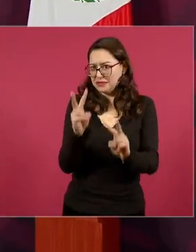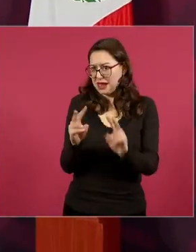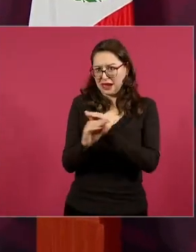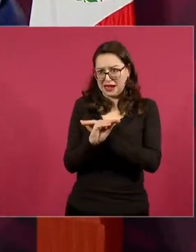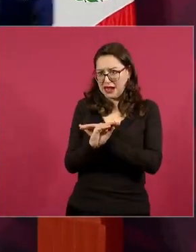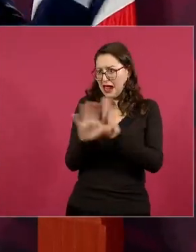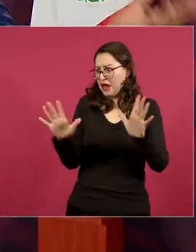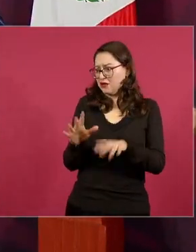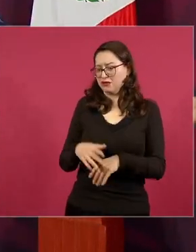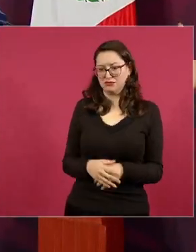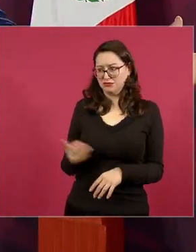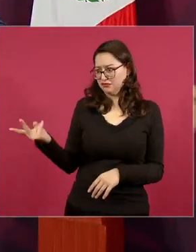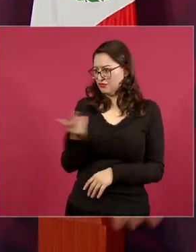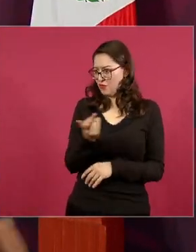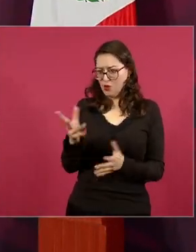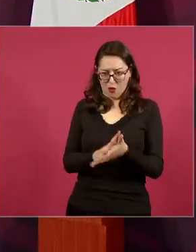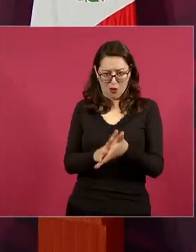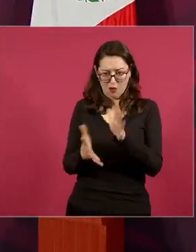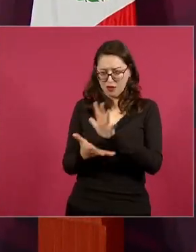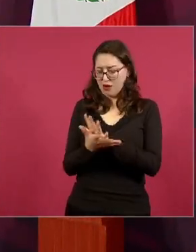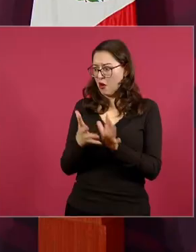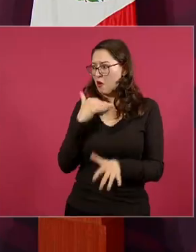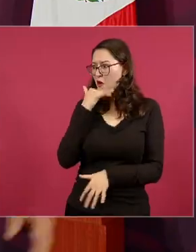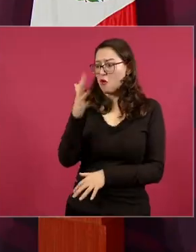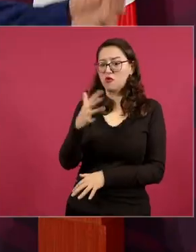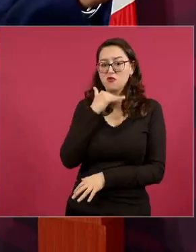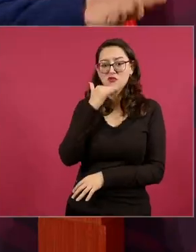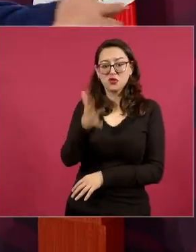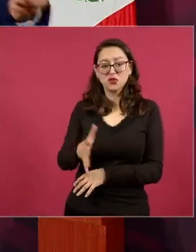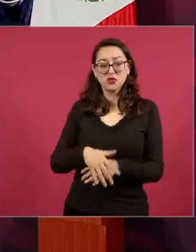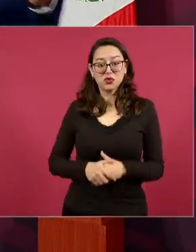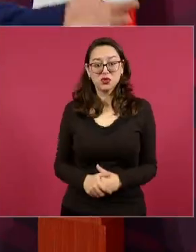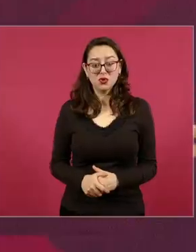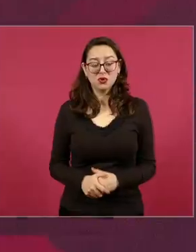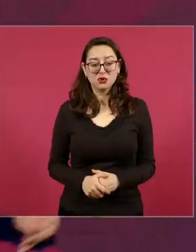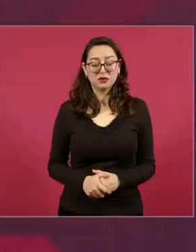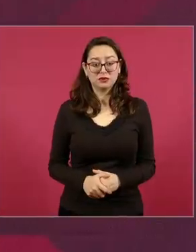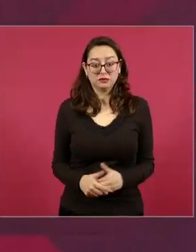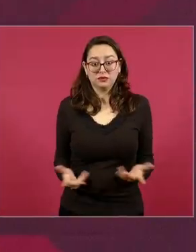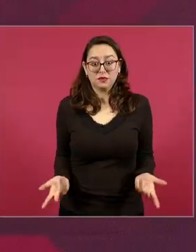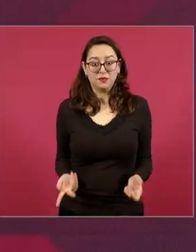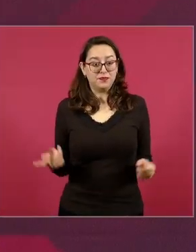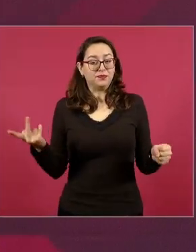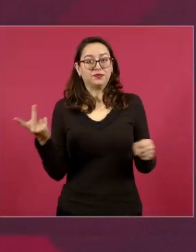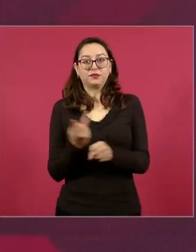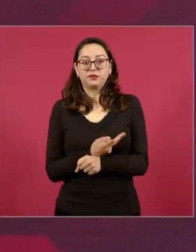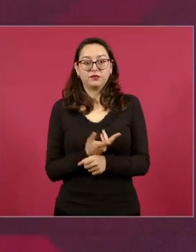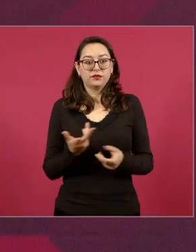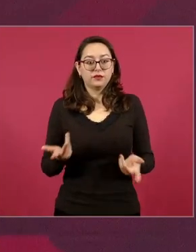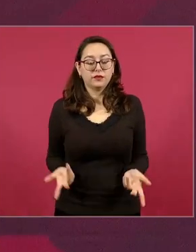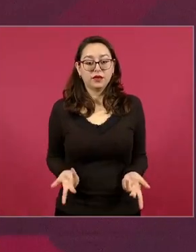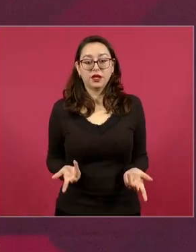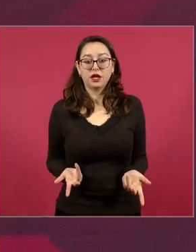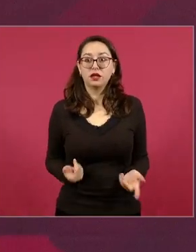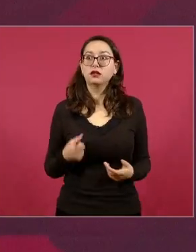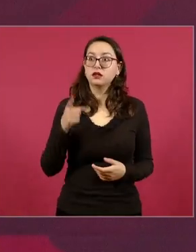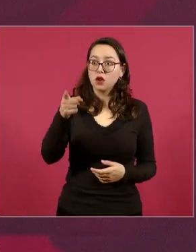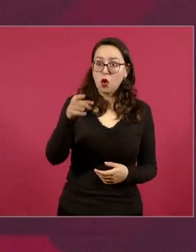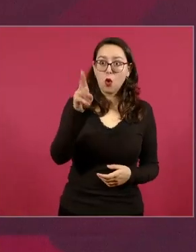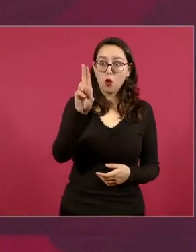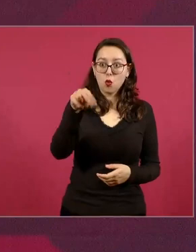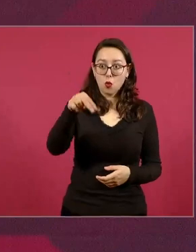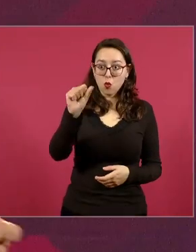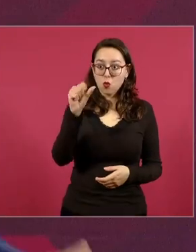ojalá y algún día de estos colegios de abogados el Instituto de Ciencias